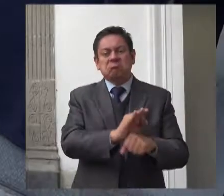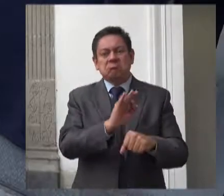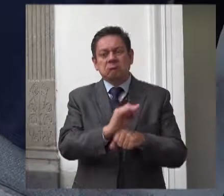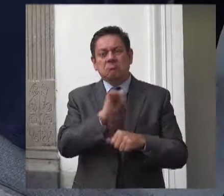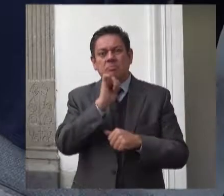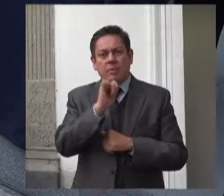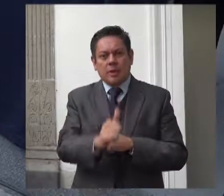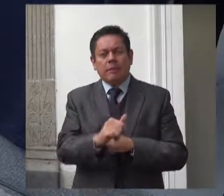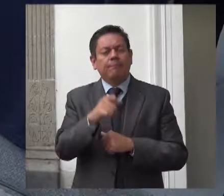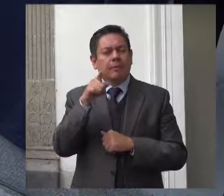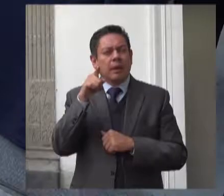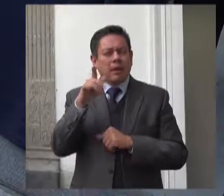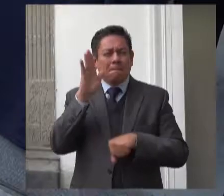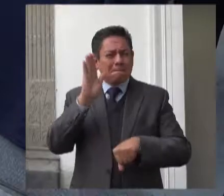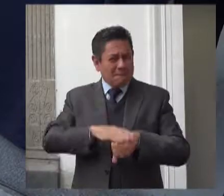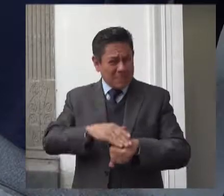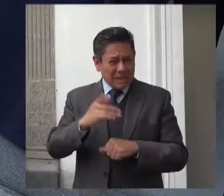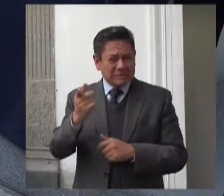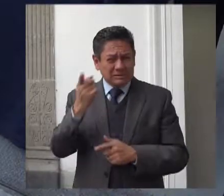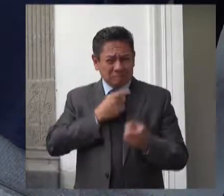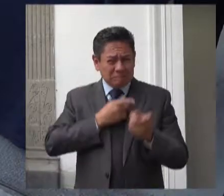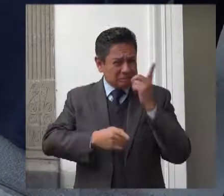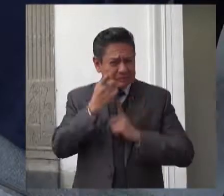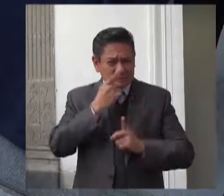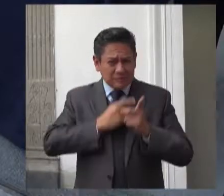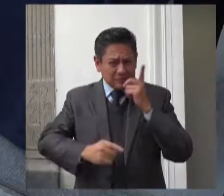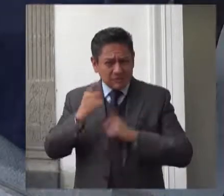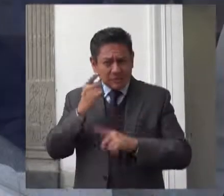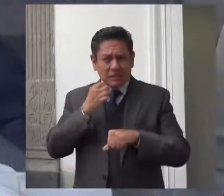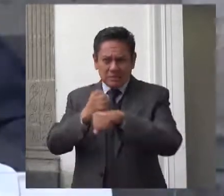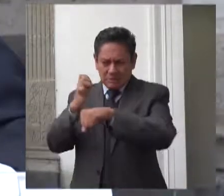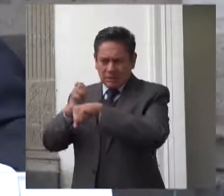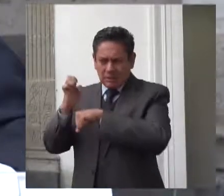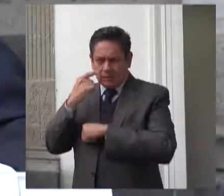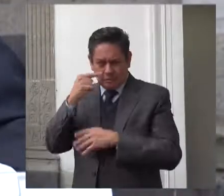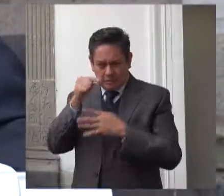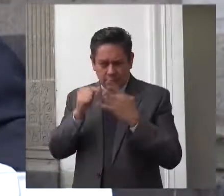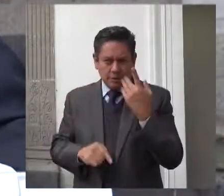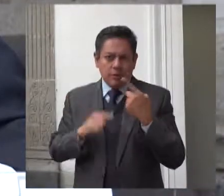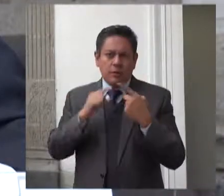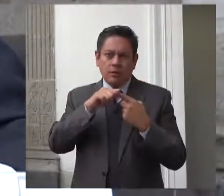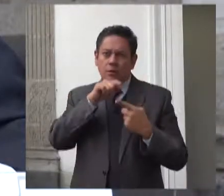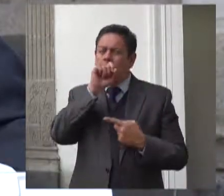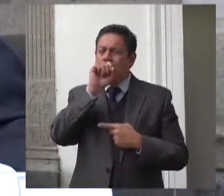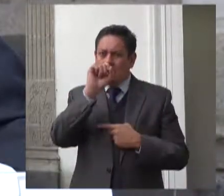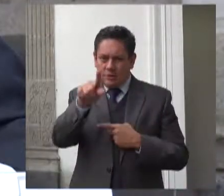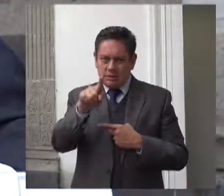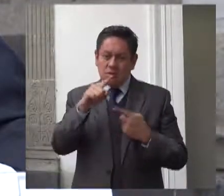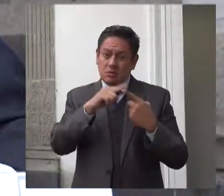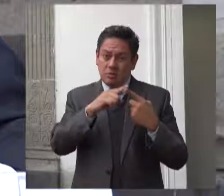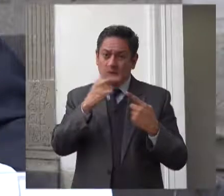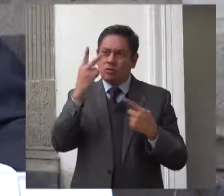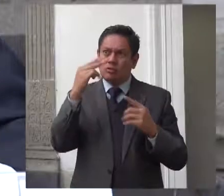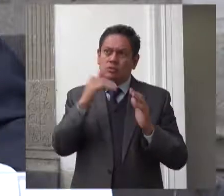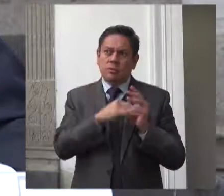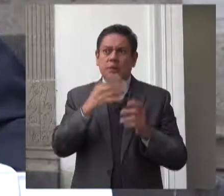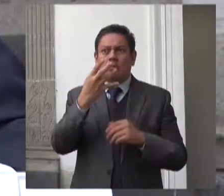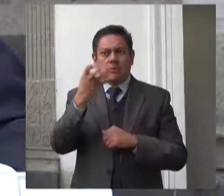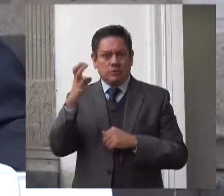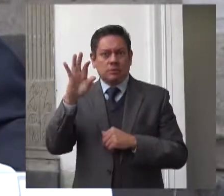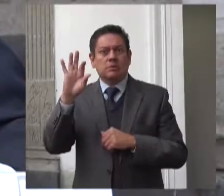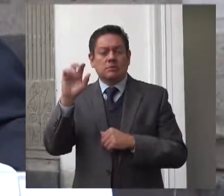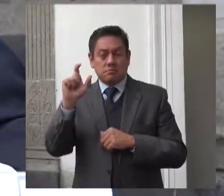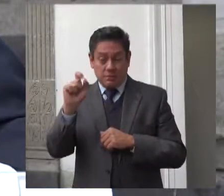concentraron el mayor número de quejas fueron los siguientes, Jalisco con 2.420